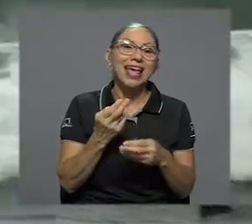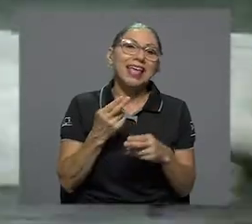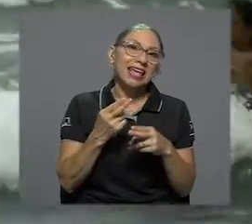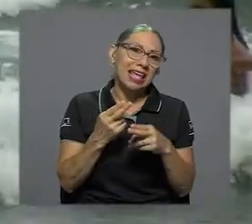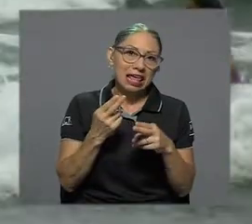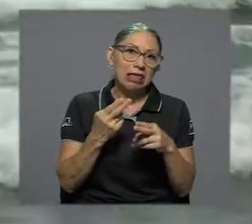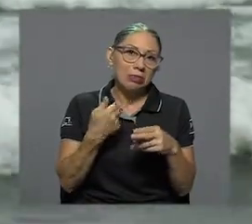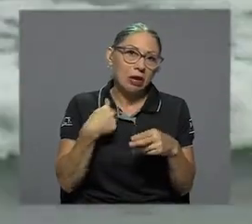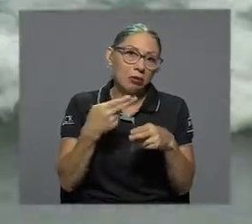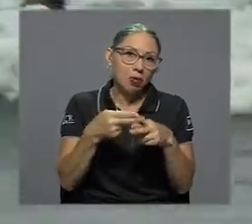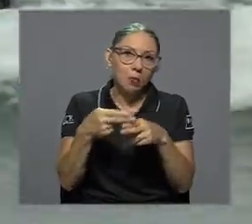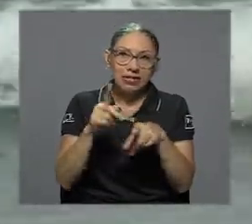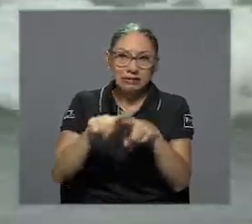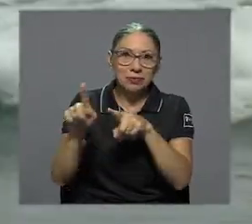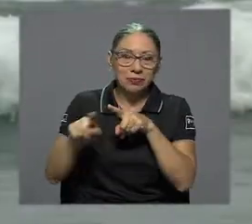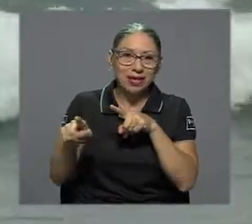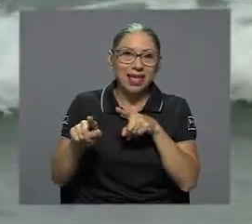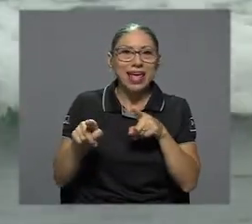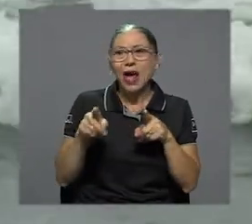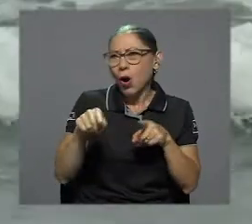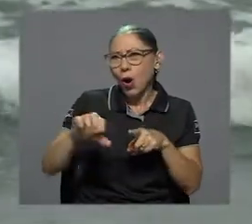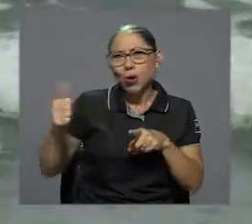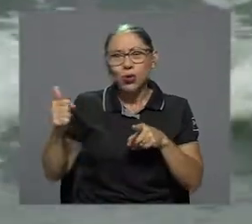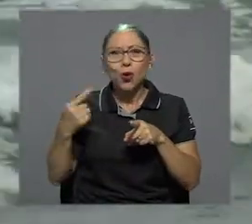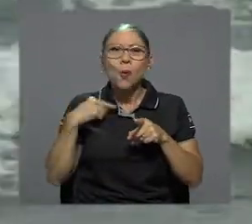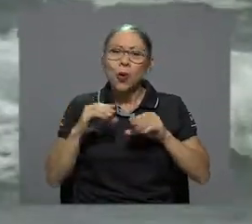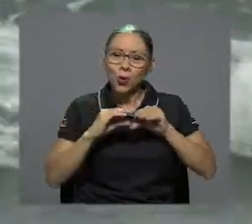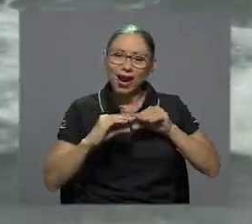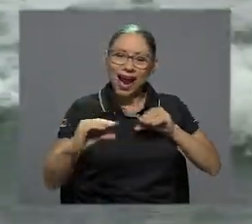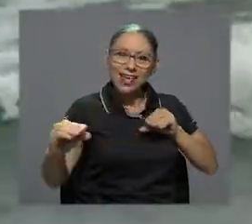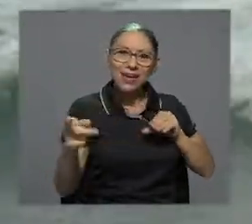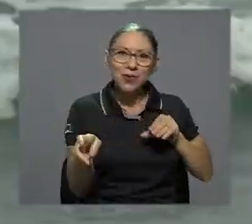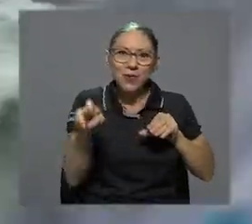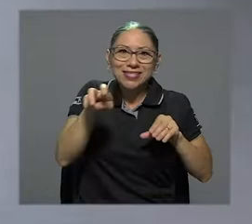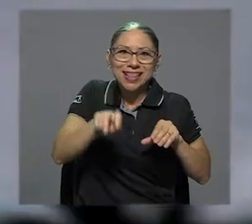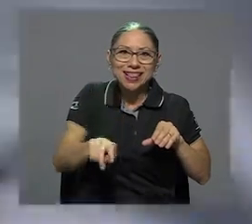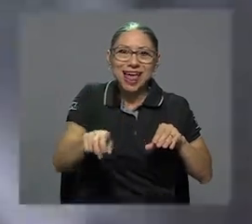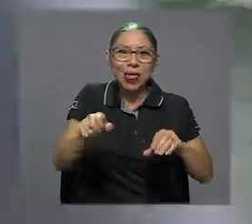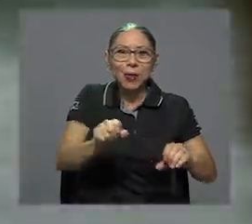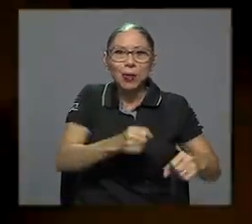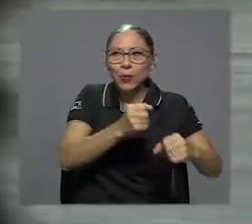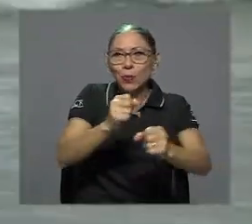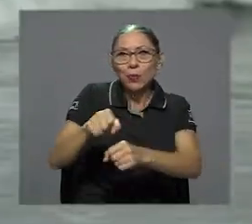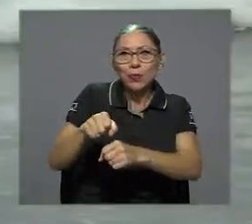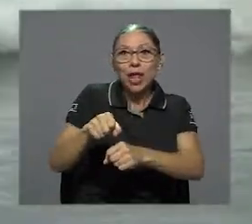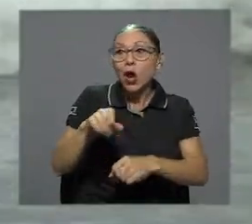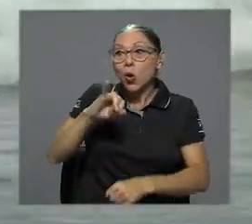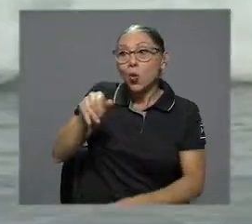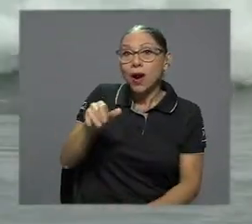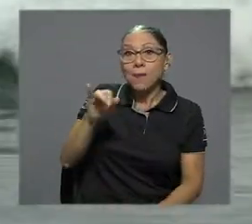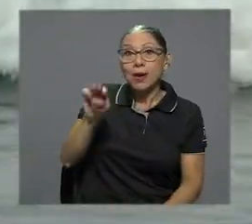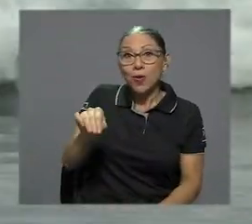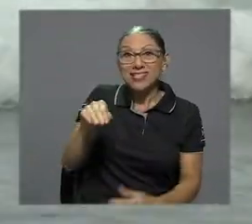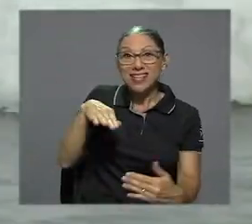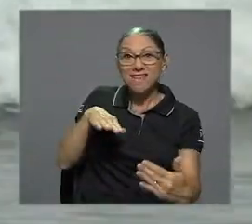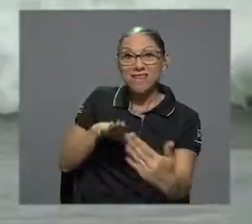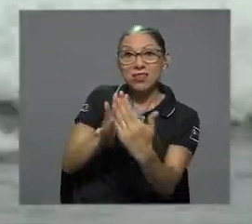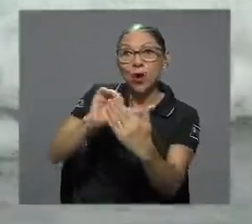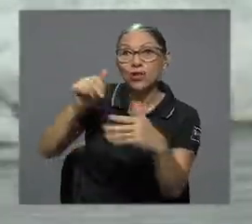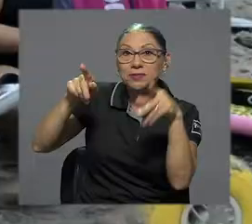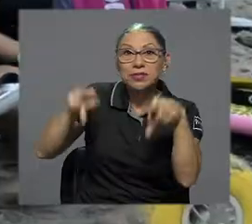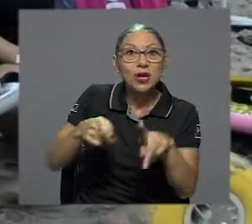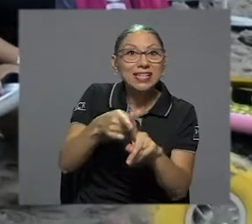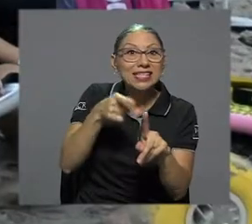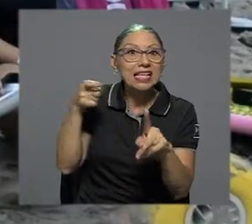se Seer on Top o Waveski, que es uno va sentado como en un tipo de calle cruzando el remo. Juan Manuel se enfrentó a otros